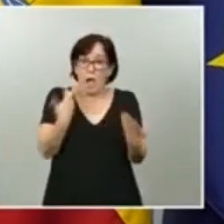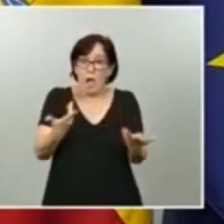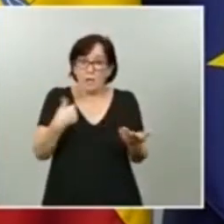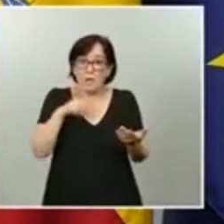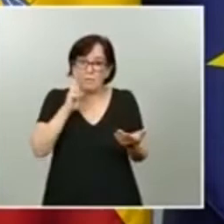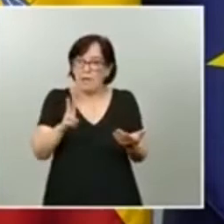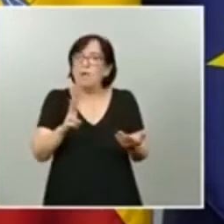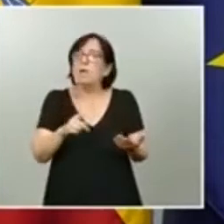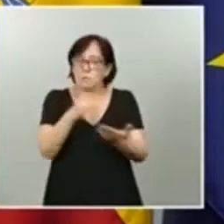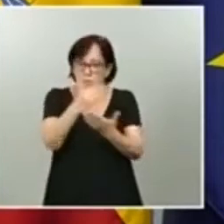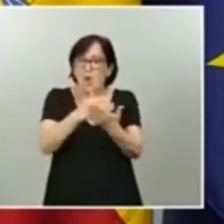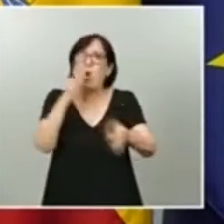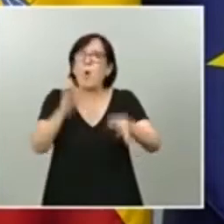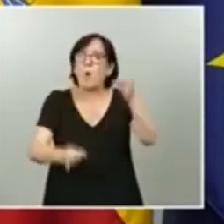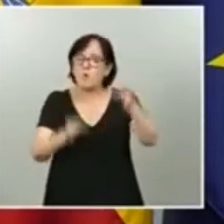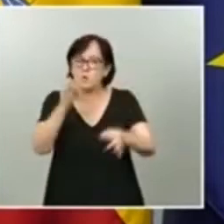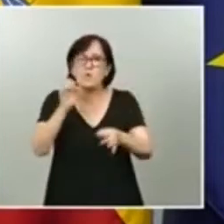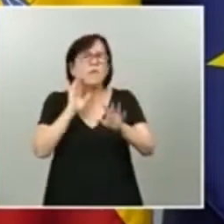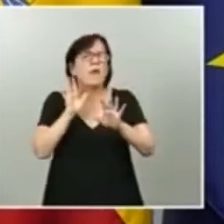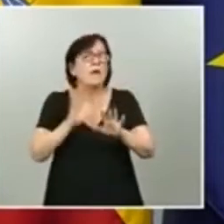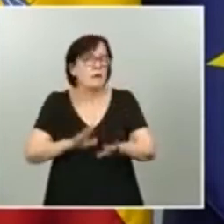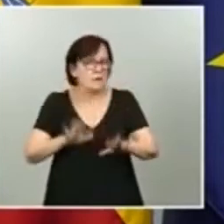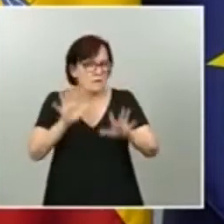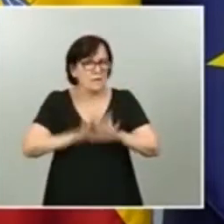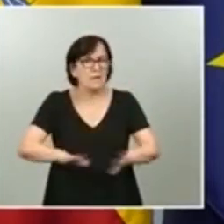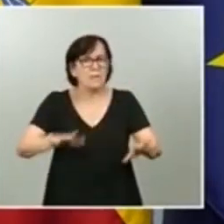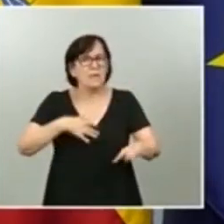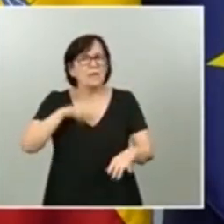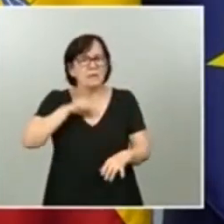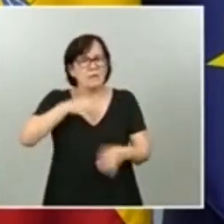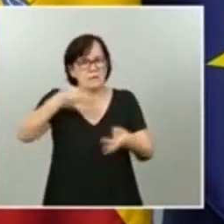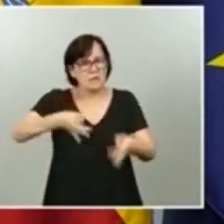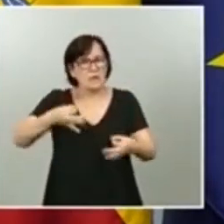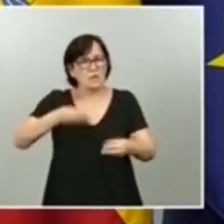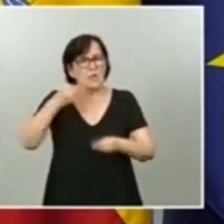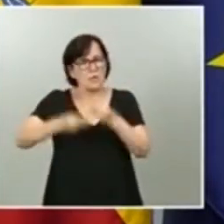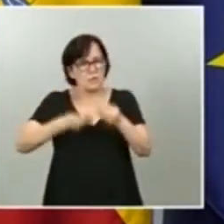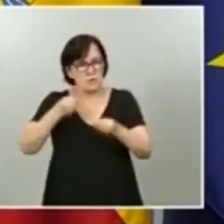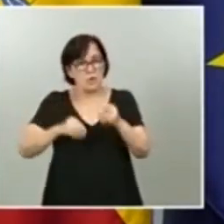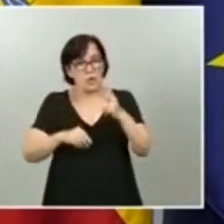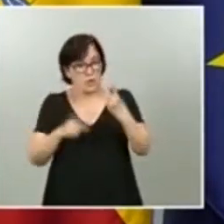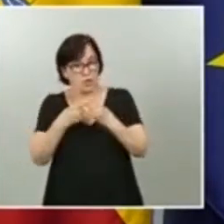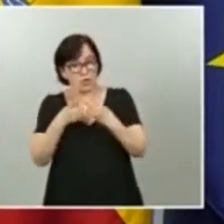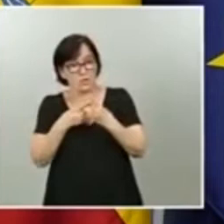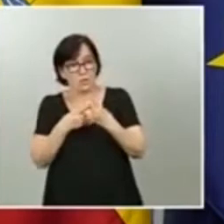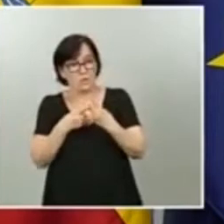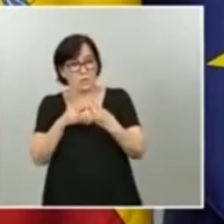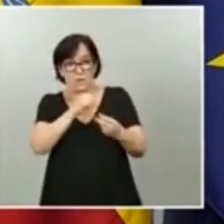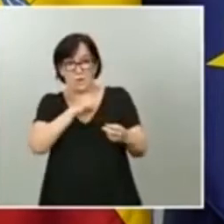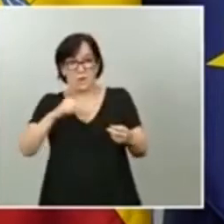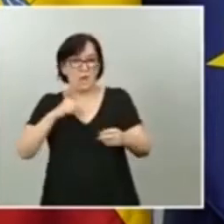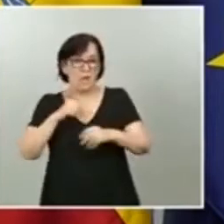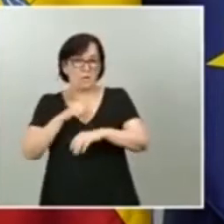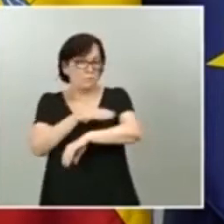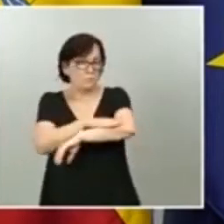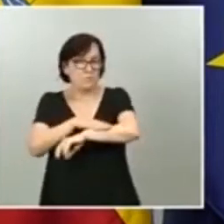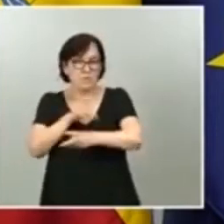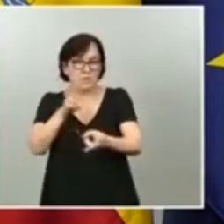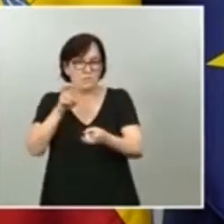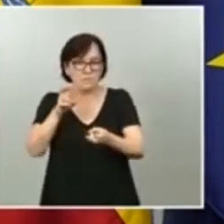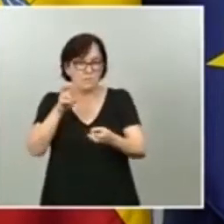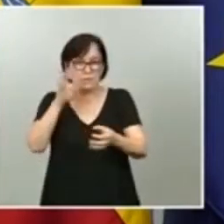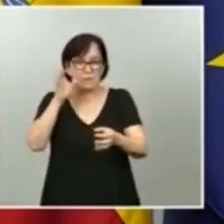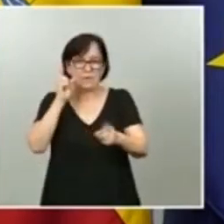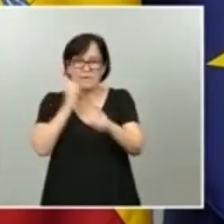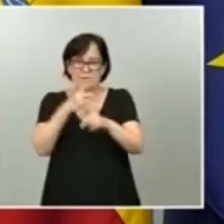justicia en lenta, pero les aseguro que se hace. Y dos, la autonomía del Ministerio Fiscal que está también actuando, dejemos los que